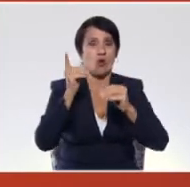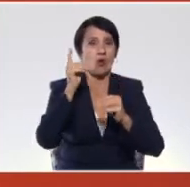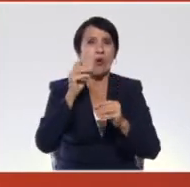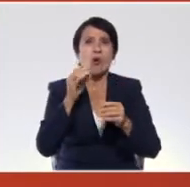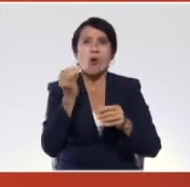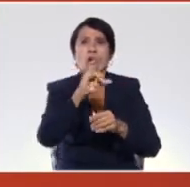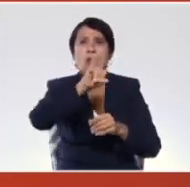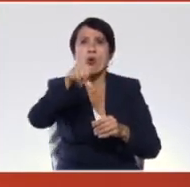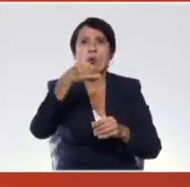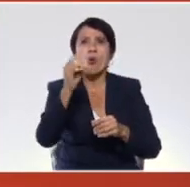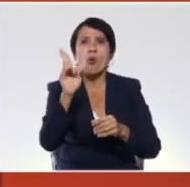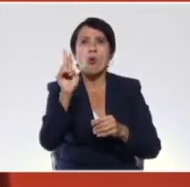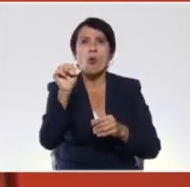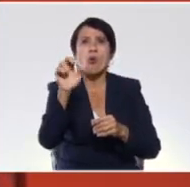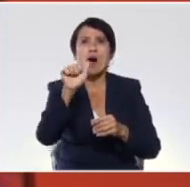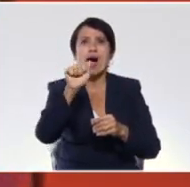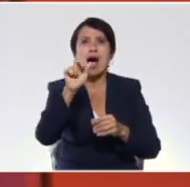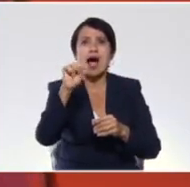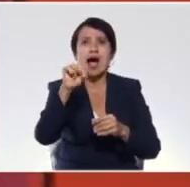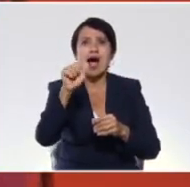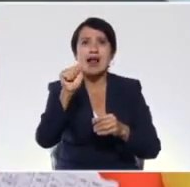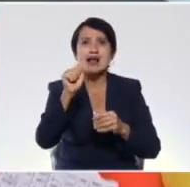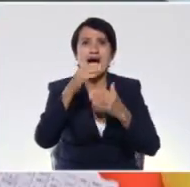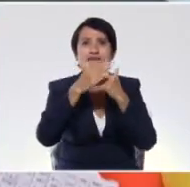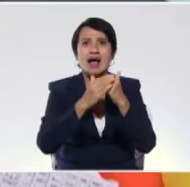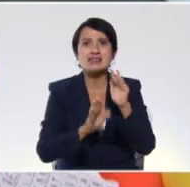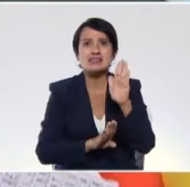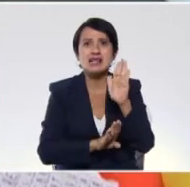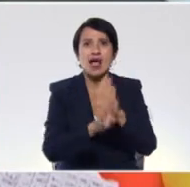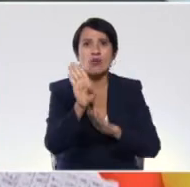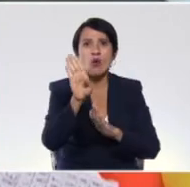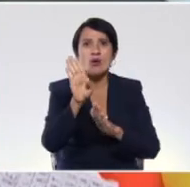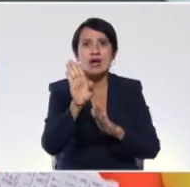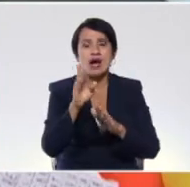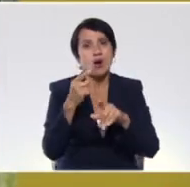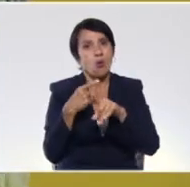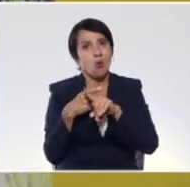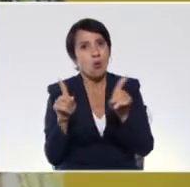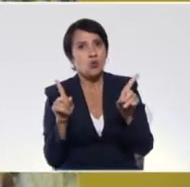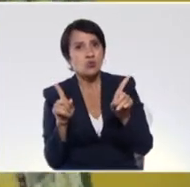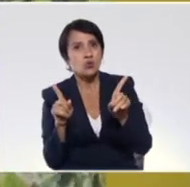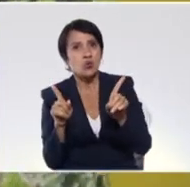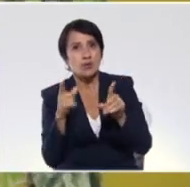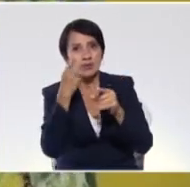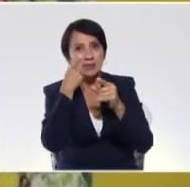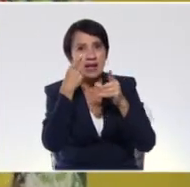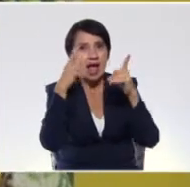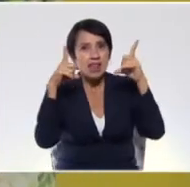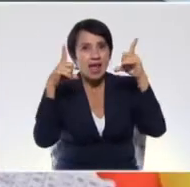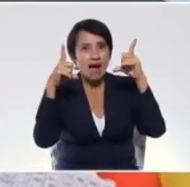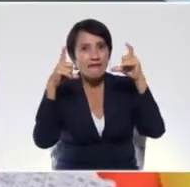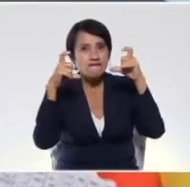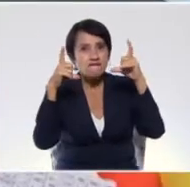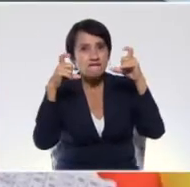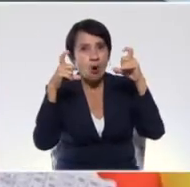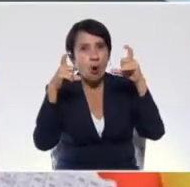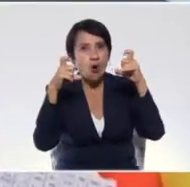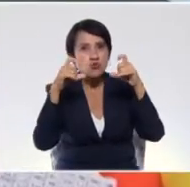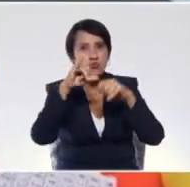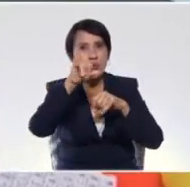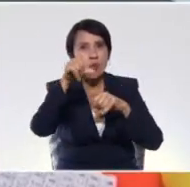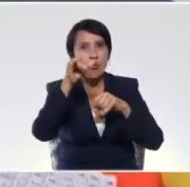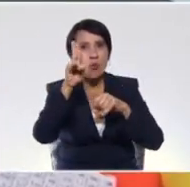Juana la avanzadora, entre otros. Vean esa imagen que dice allí